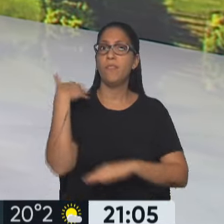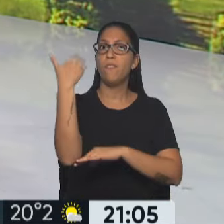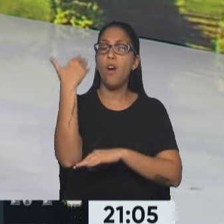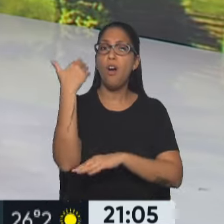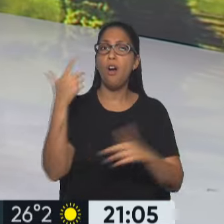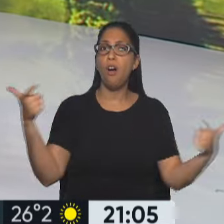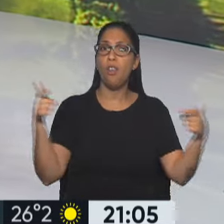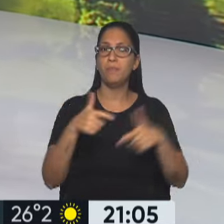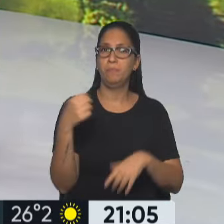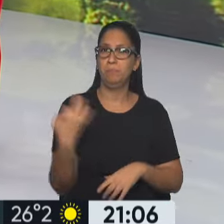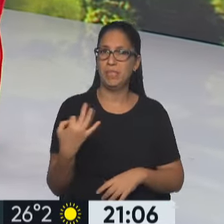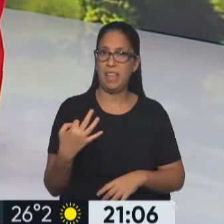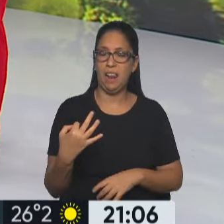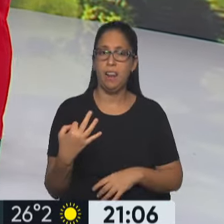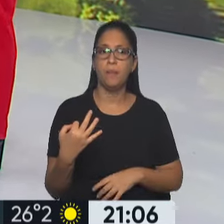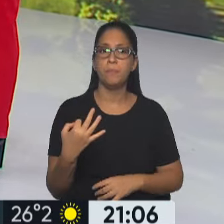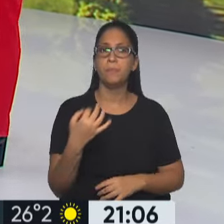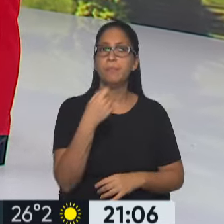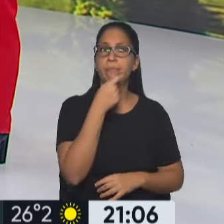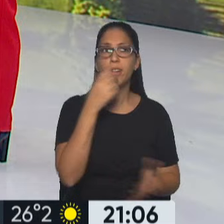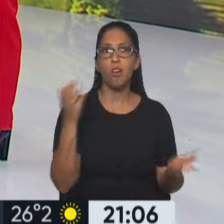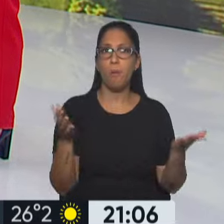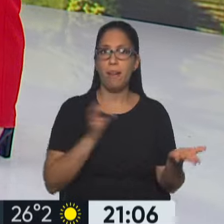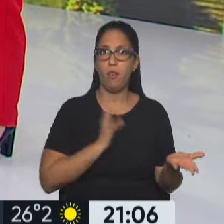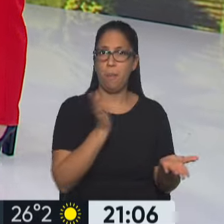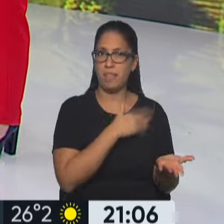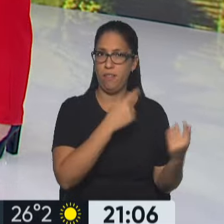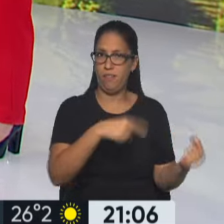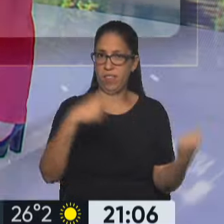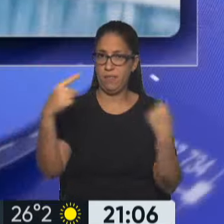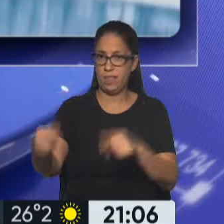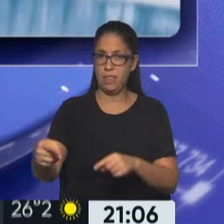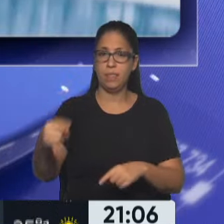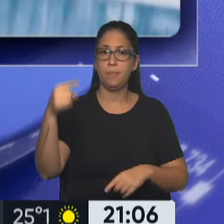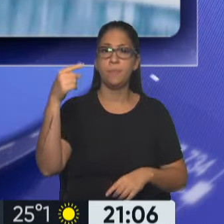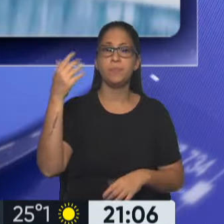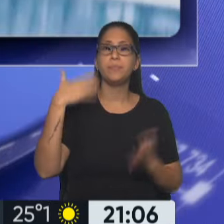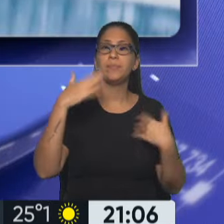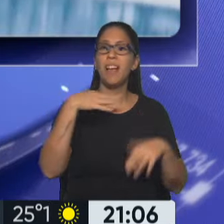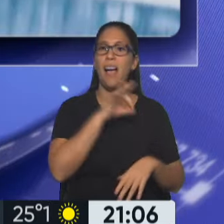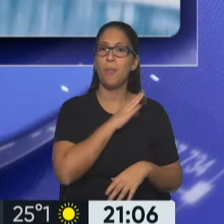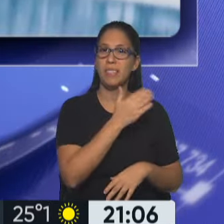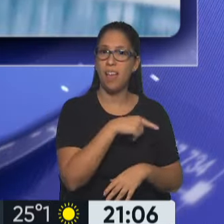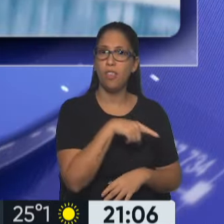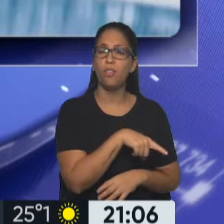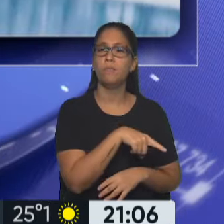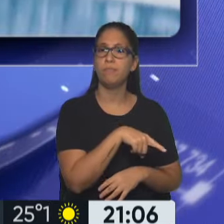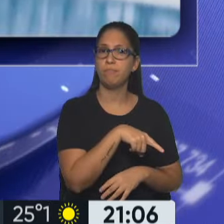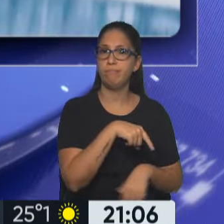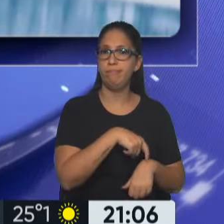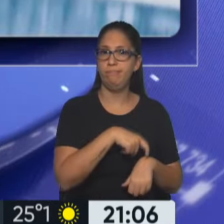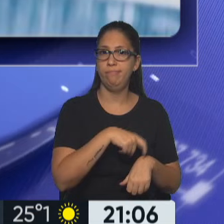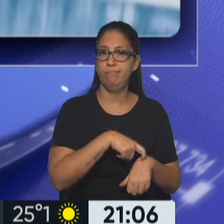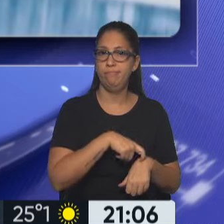particular, en especial si se lo compara con el del año pasado. Cuando se desarrolló el año pasado, estábamos en plena